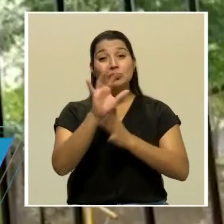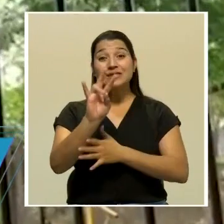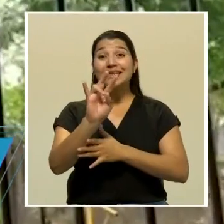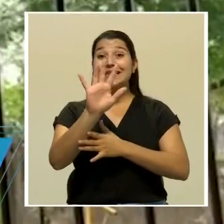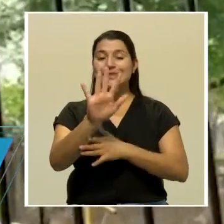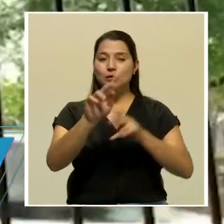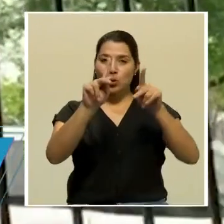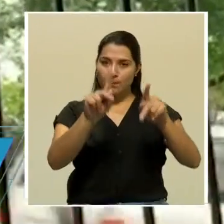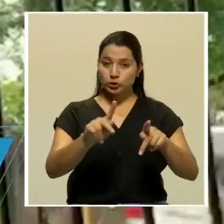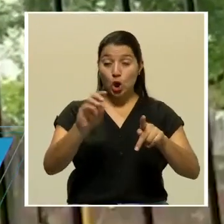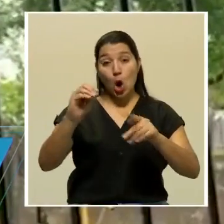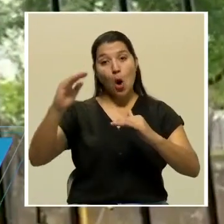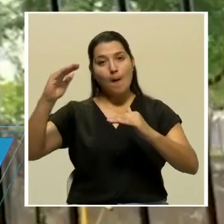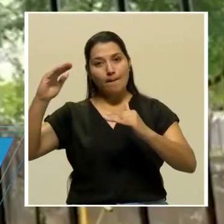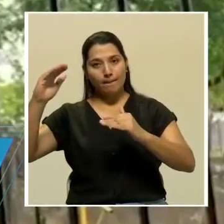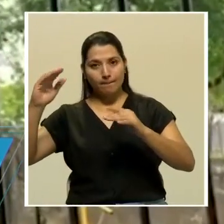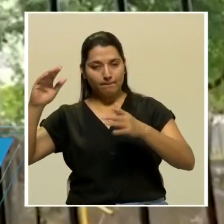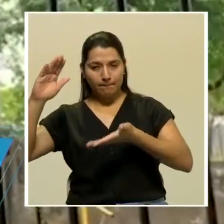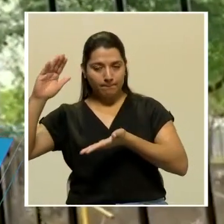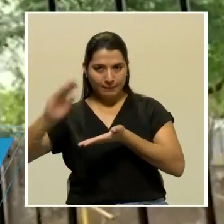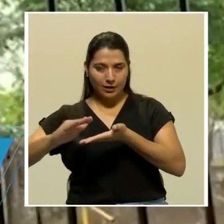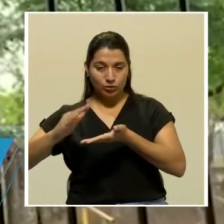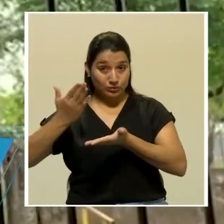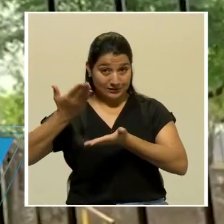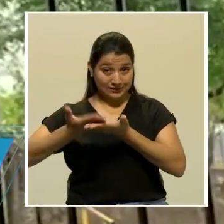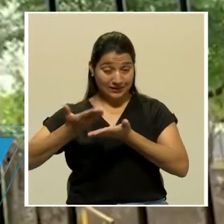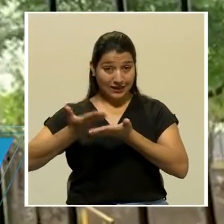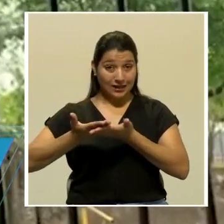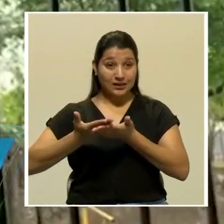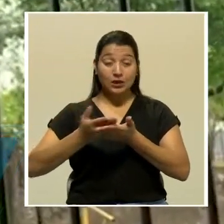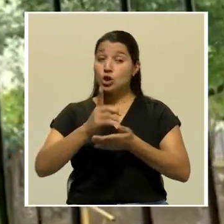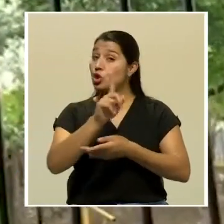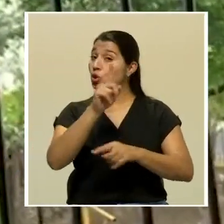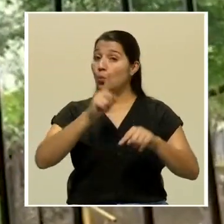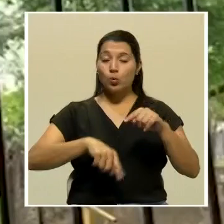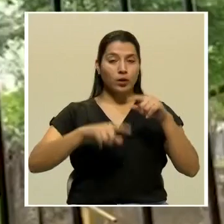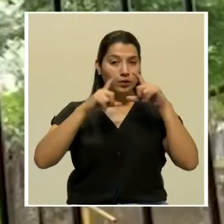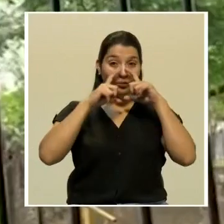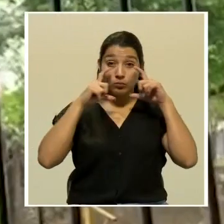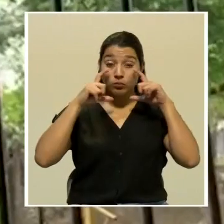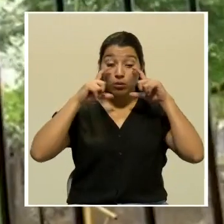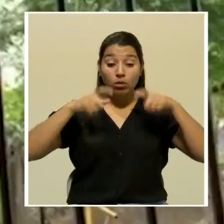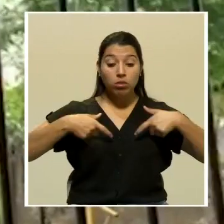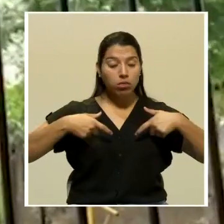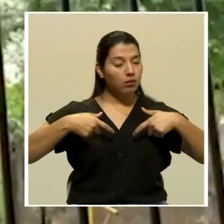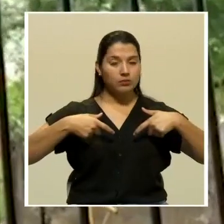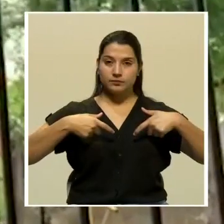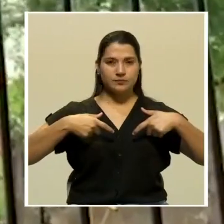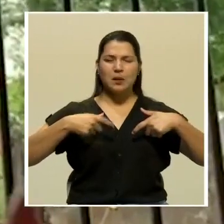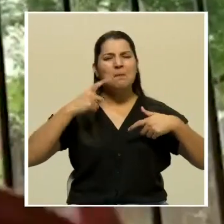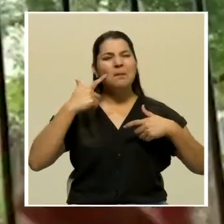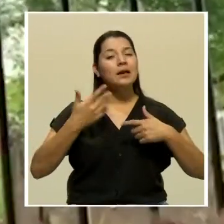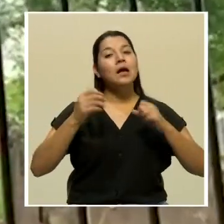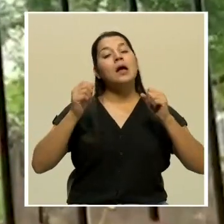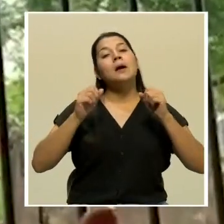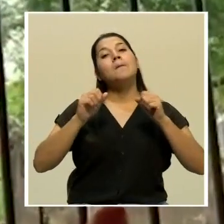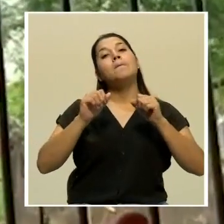o menos que van a llegar que no se quiten su mascarilla, por lo tanto que evitemos